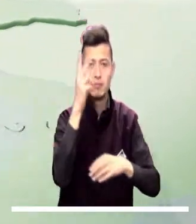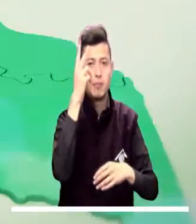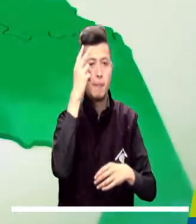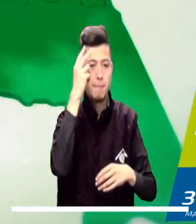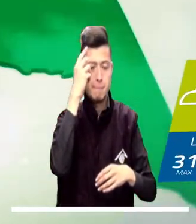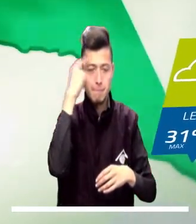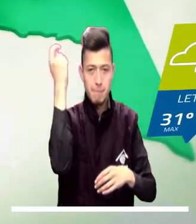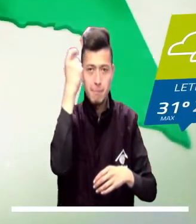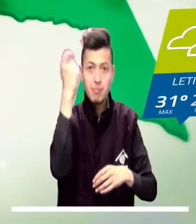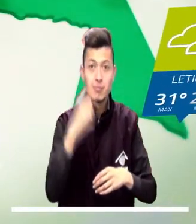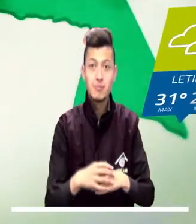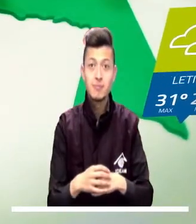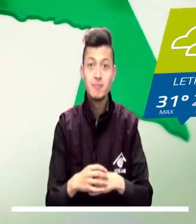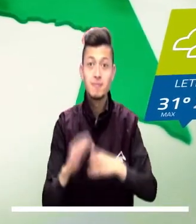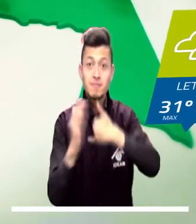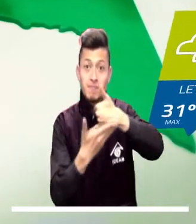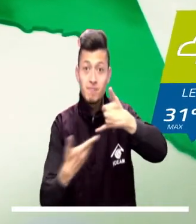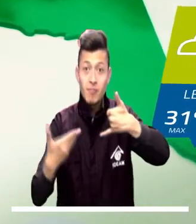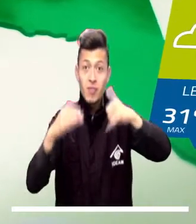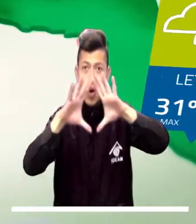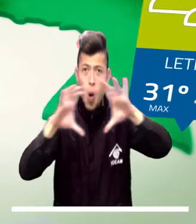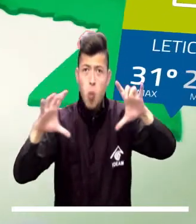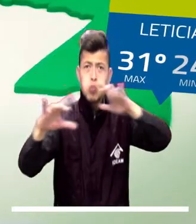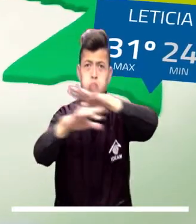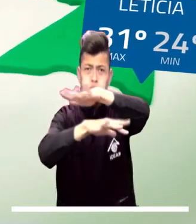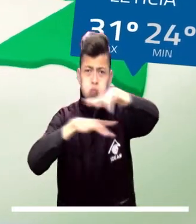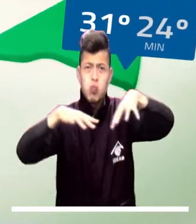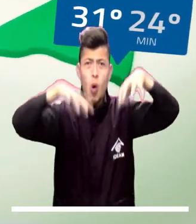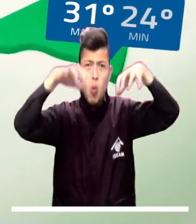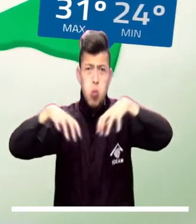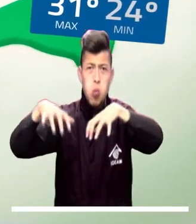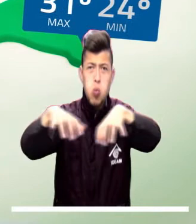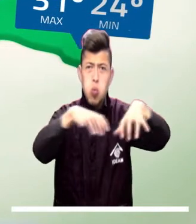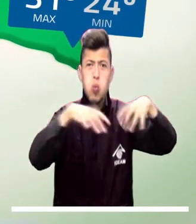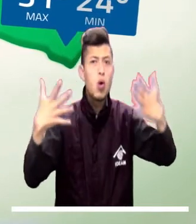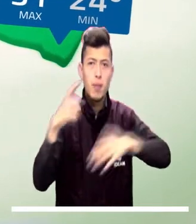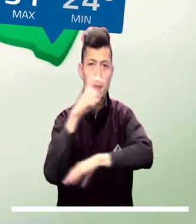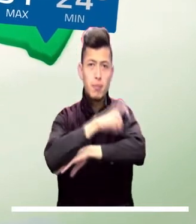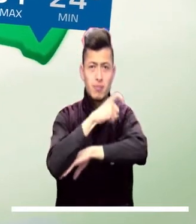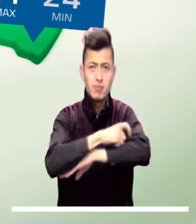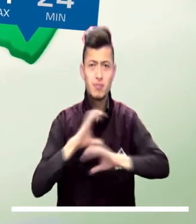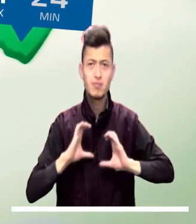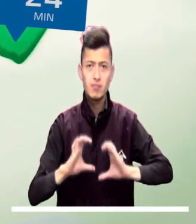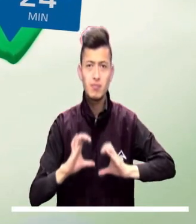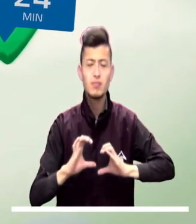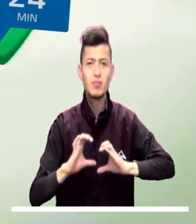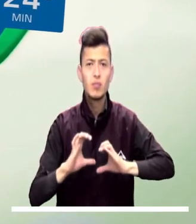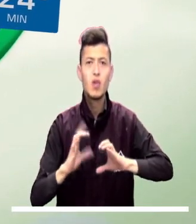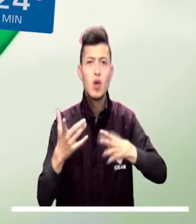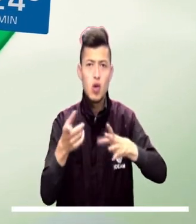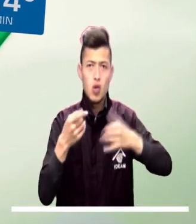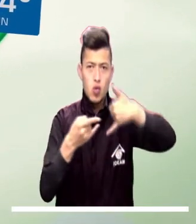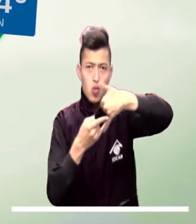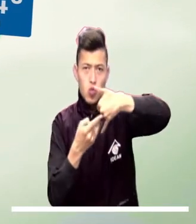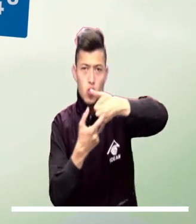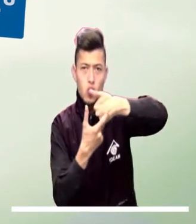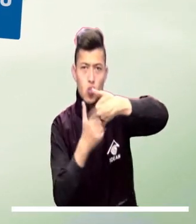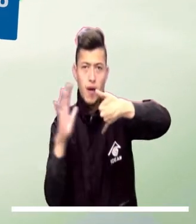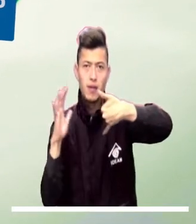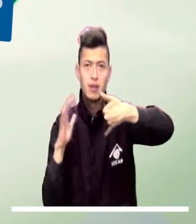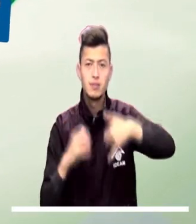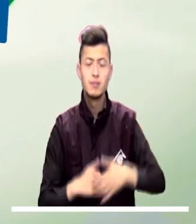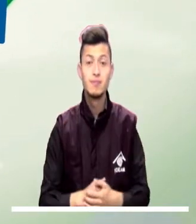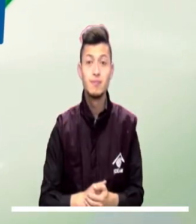de Bichada y occidente del Meta. En la región amazónica se estima presencia de extensas nubes acompañadas por lluvias de variada